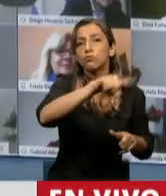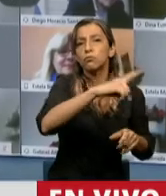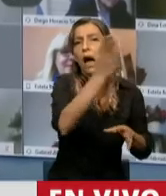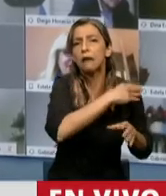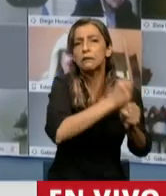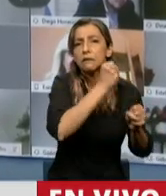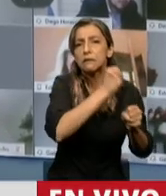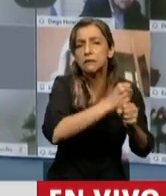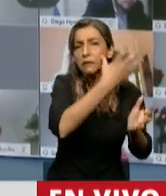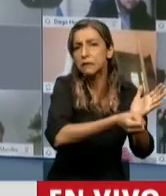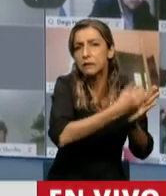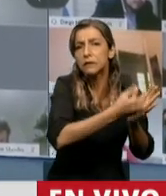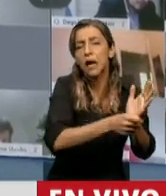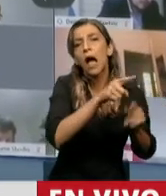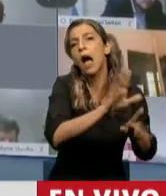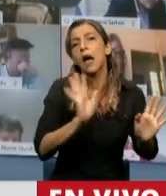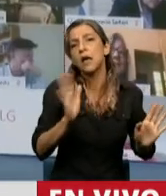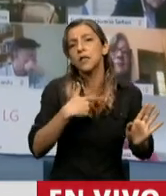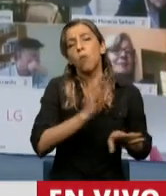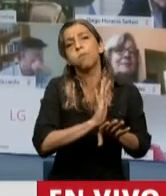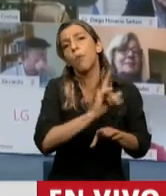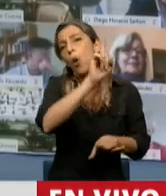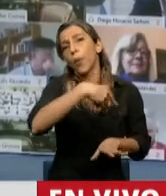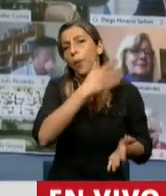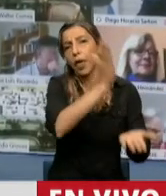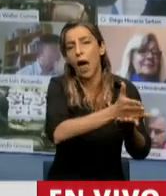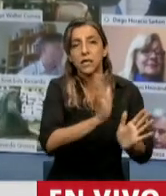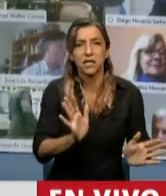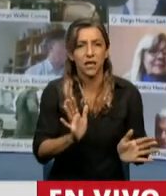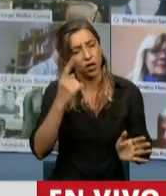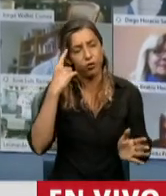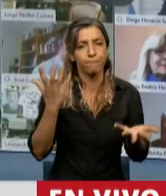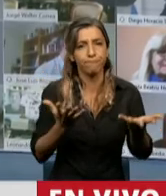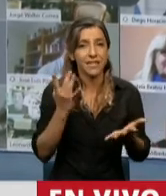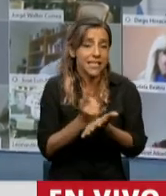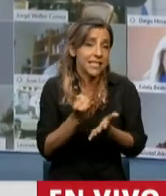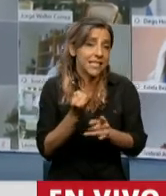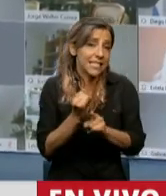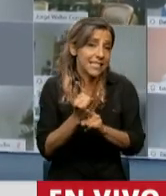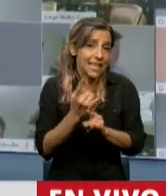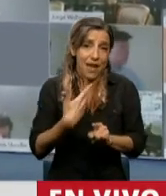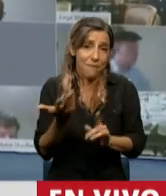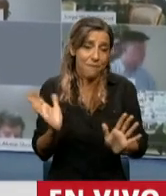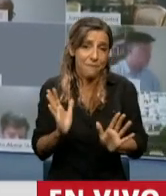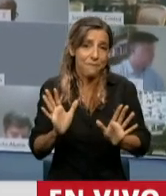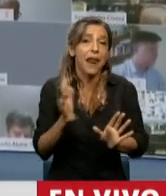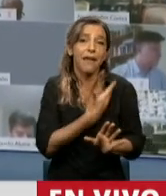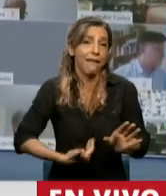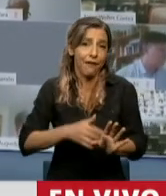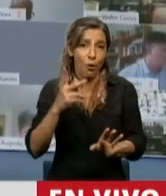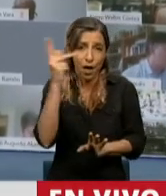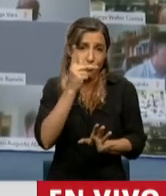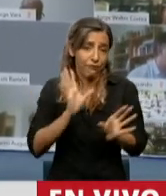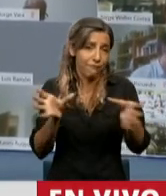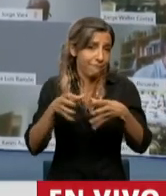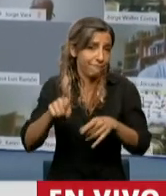foto regalándole la moratoria previsional, a eso los castigo. Esa un poco una lógica binaria muy típica del kirchnerismo, debo decirlo, que le ha dado muchos resultados, por